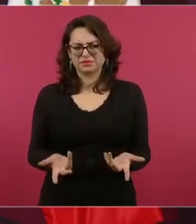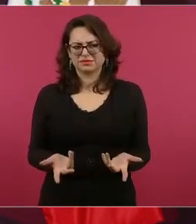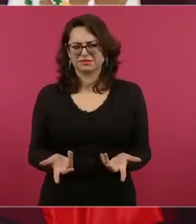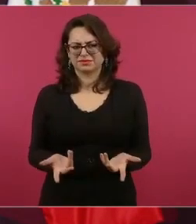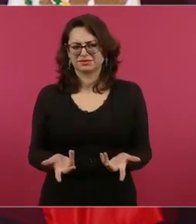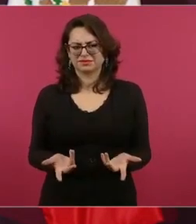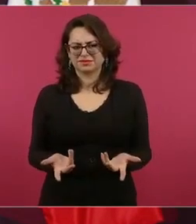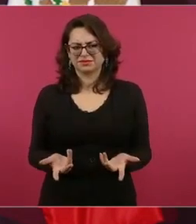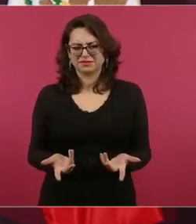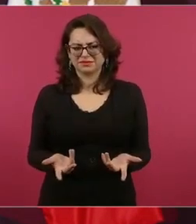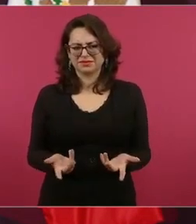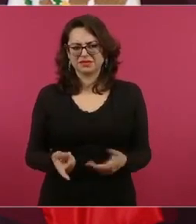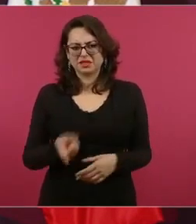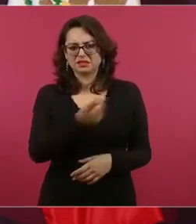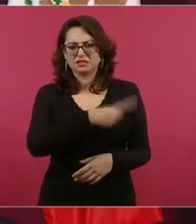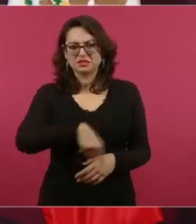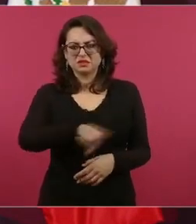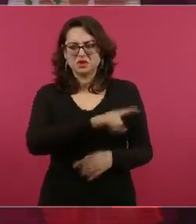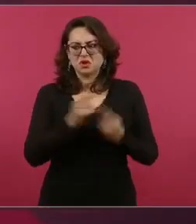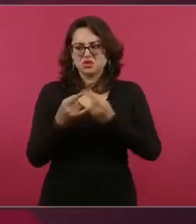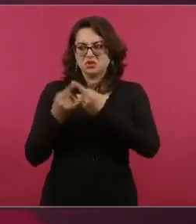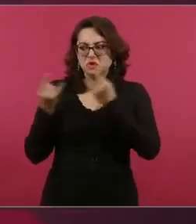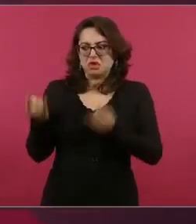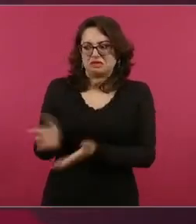¿por qué esa actitud?